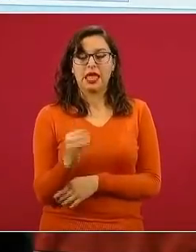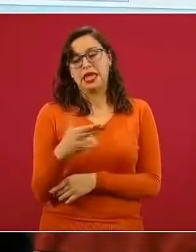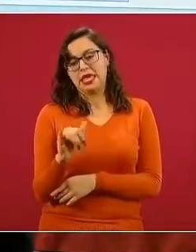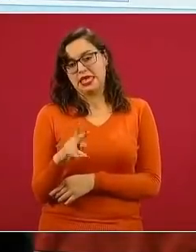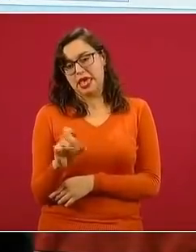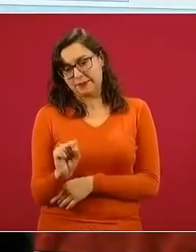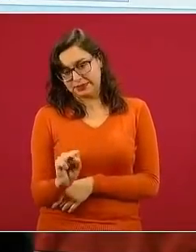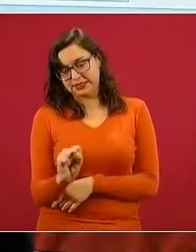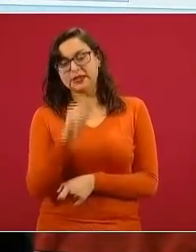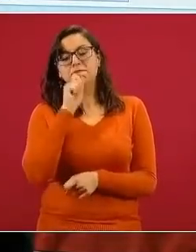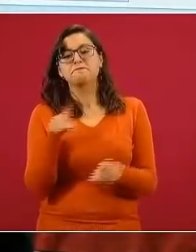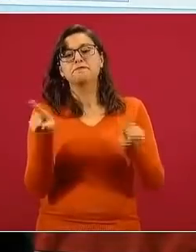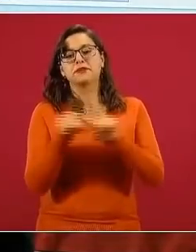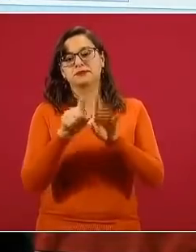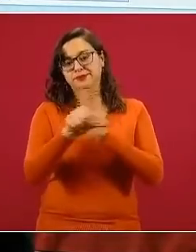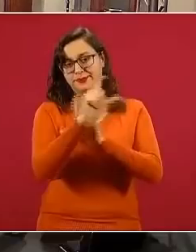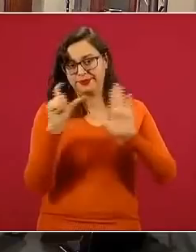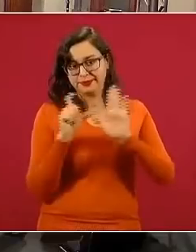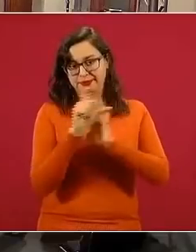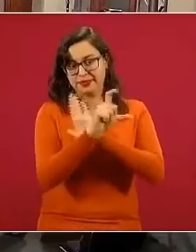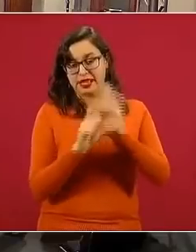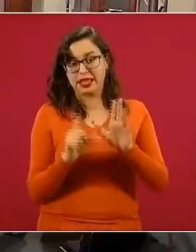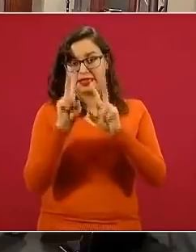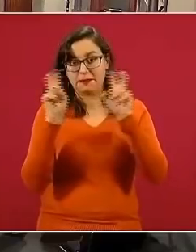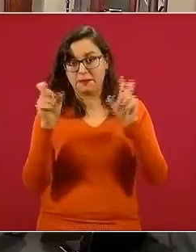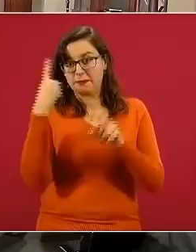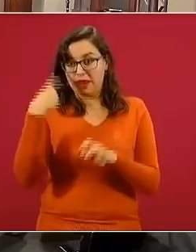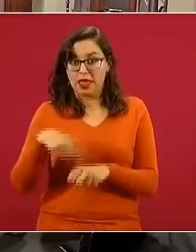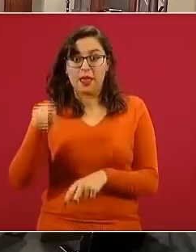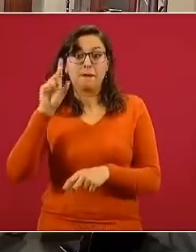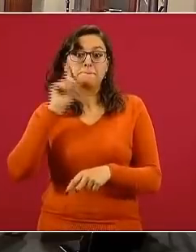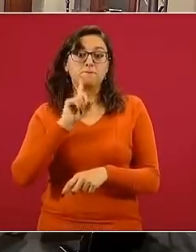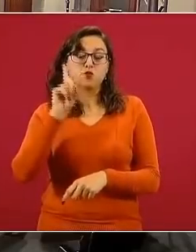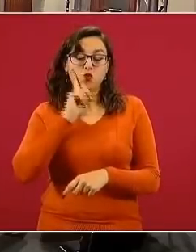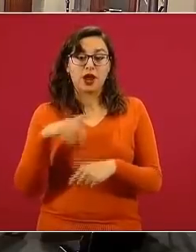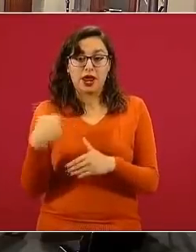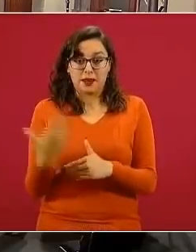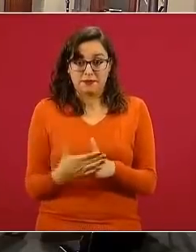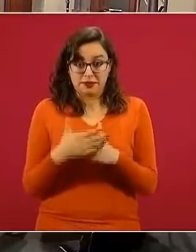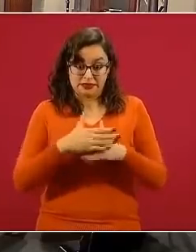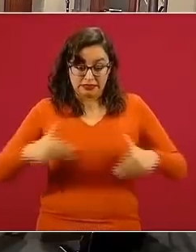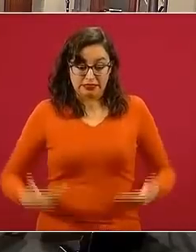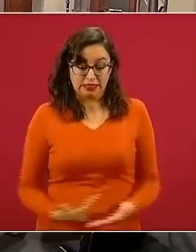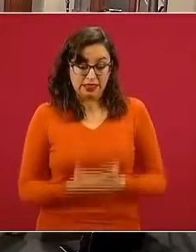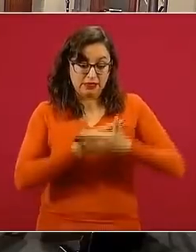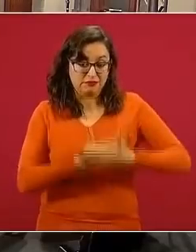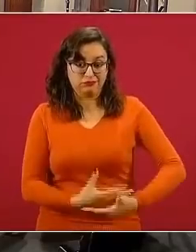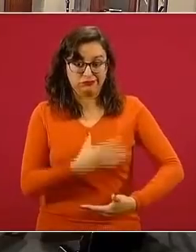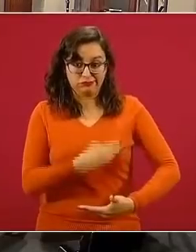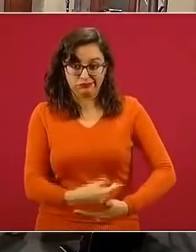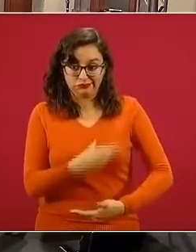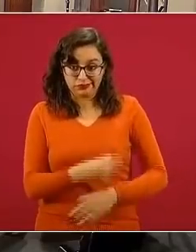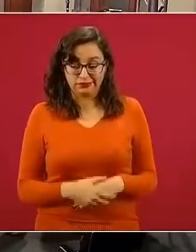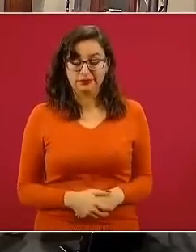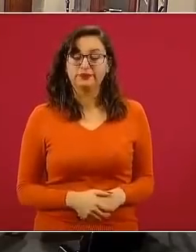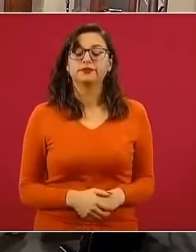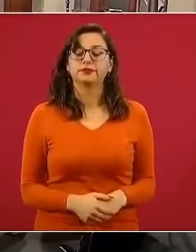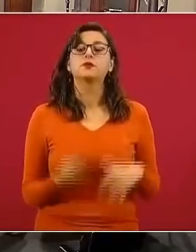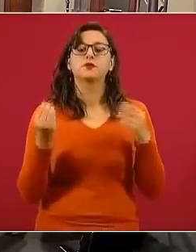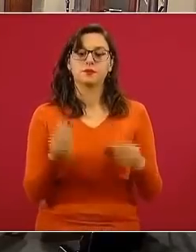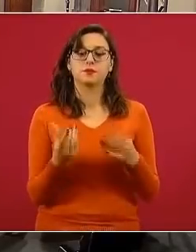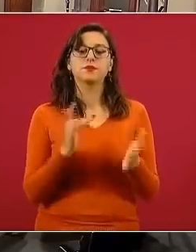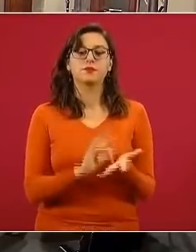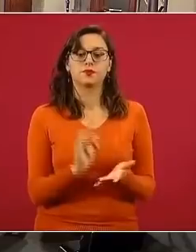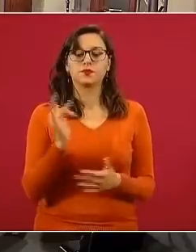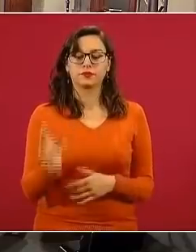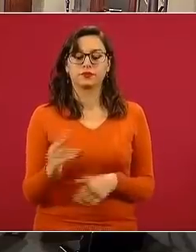el etiquetado de advertencia y el trabajo de lactancia materna. Muchas gracias. Muchas gracias, doctor Simón Barquera Cervera, director